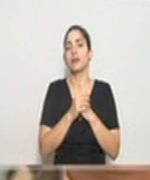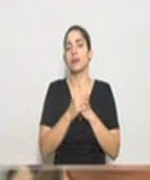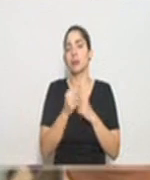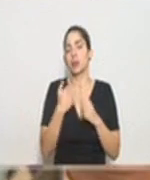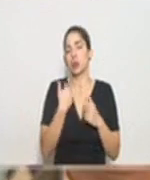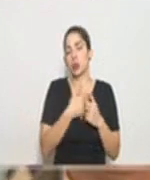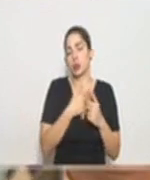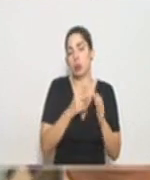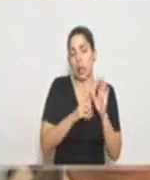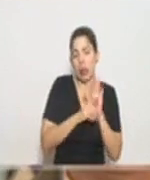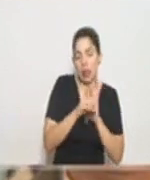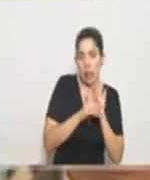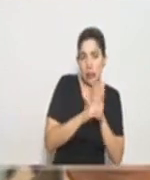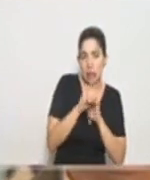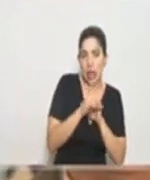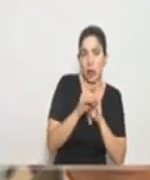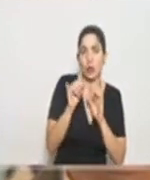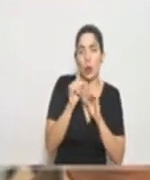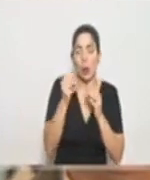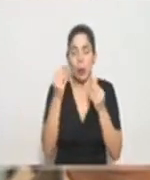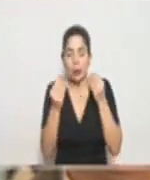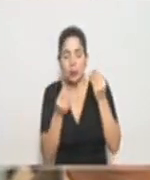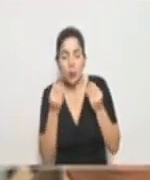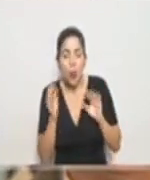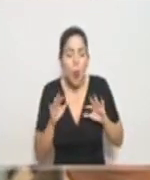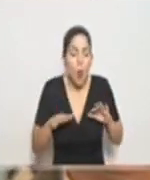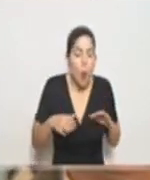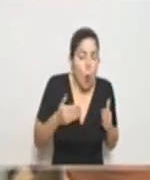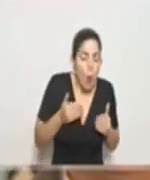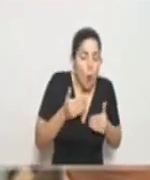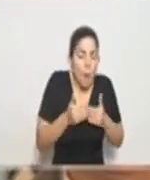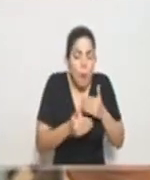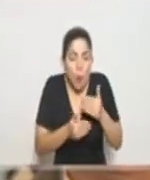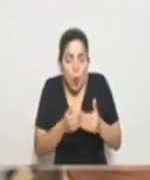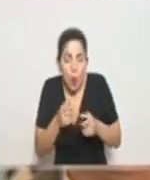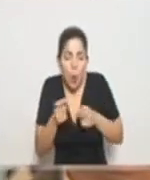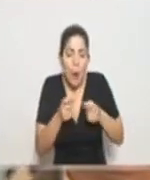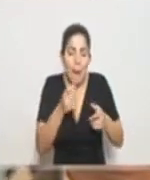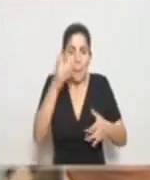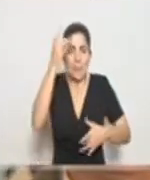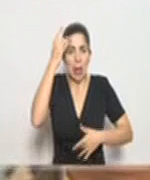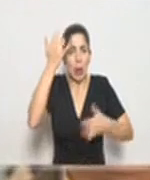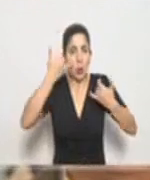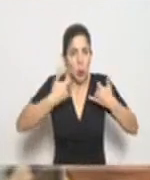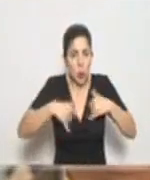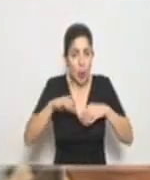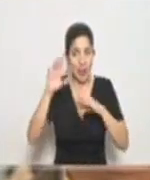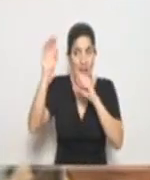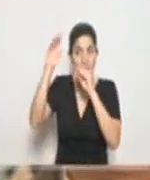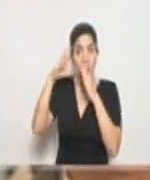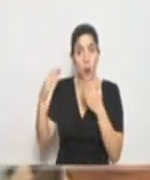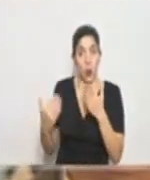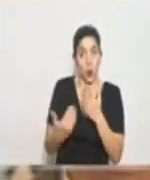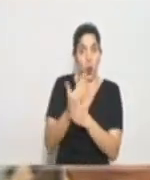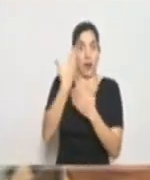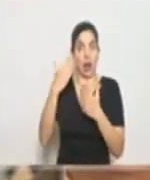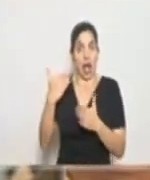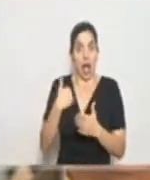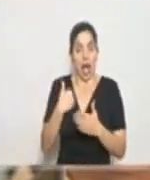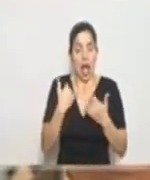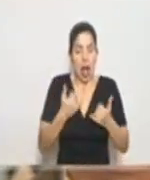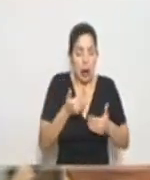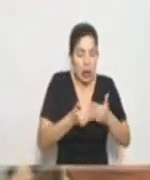desarrollando en términos de cuál sería el protocolo del manejo de los pacientes con la información nueva que ahora tenemos.